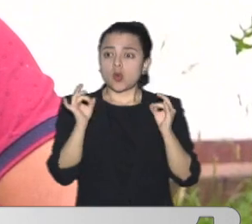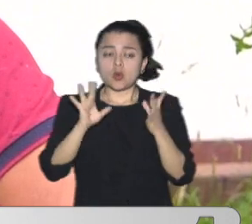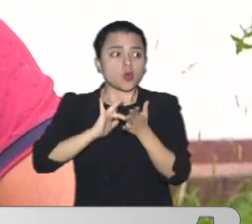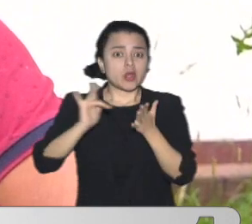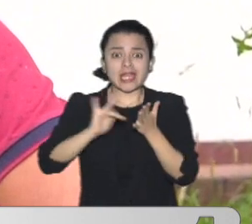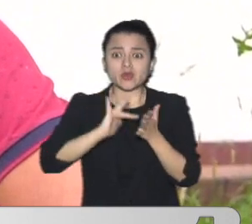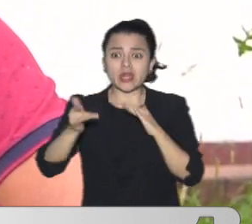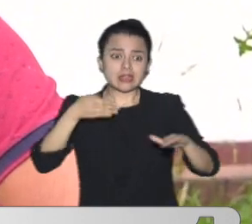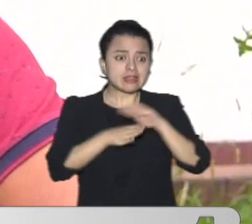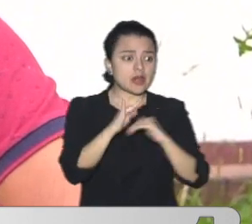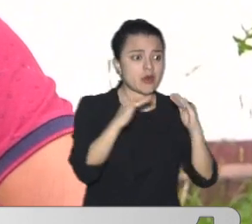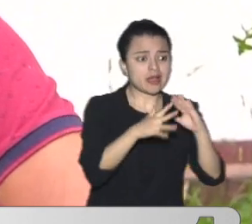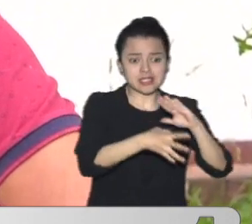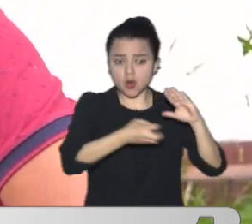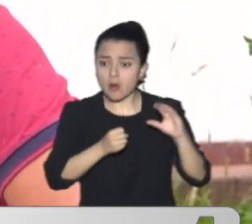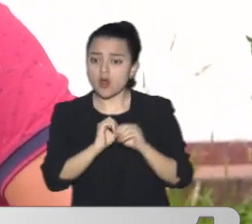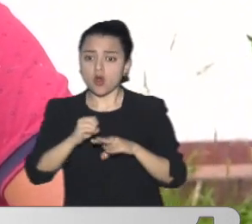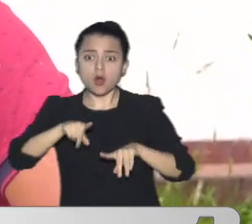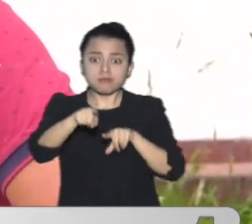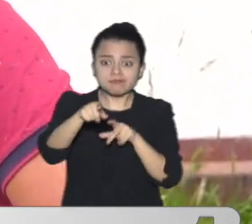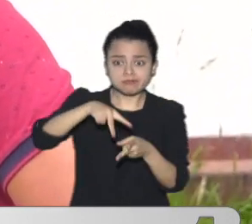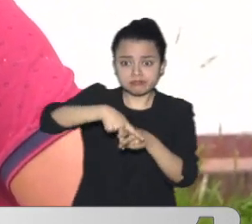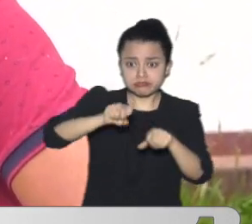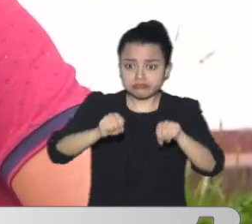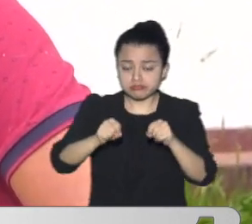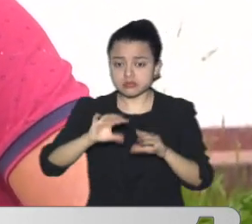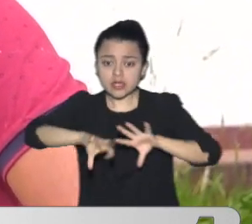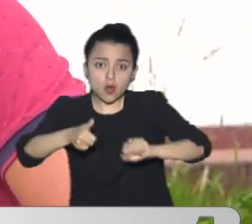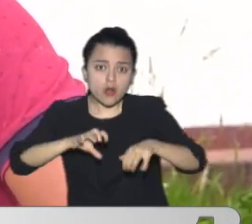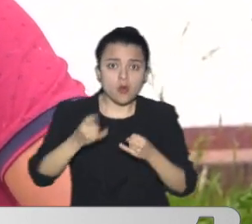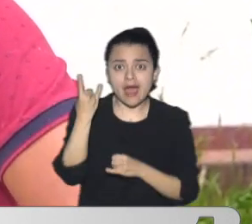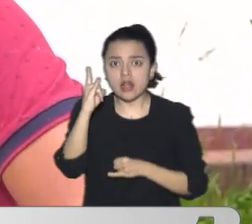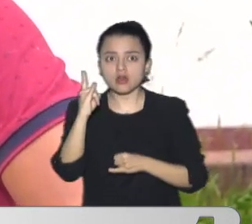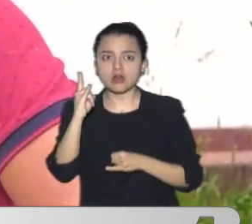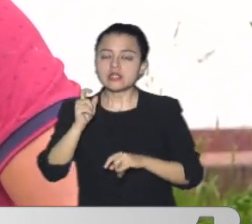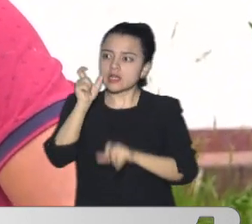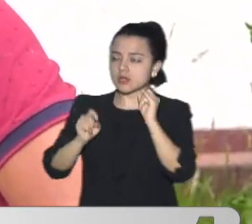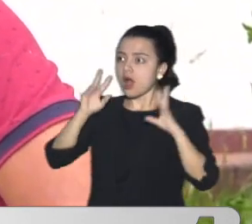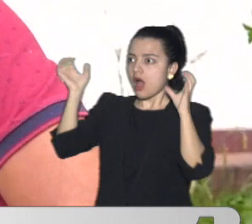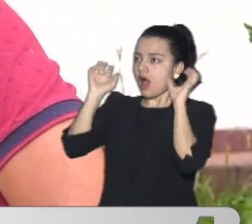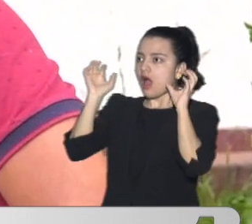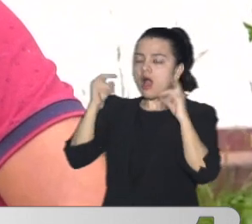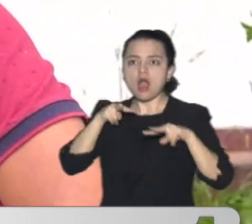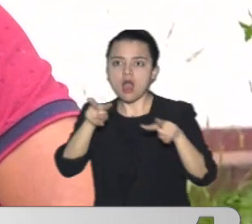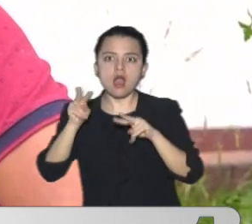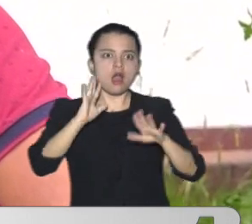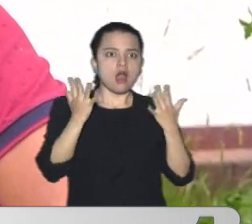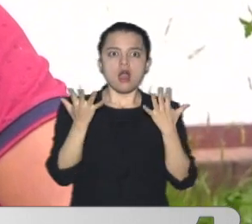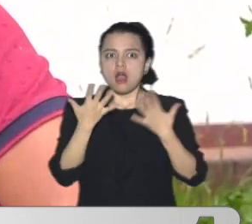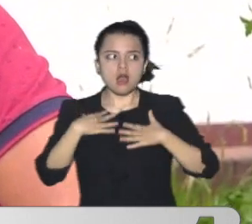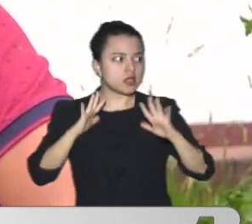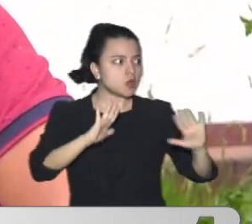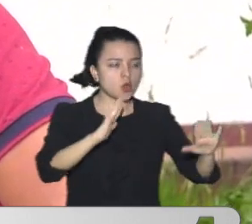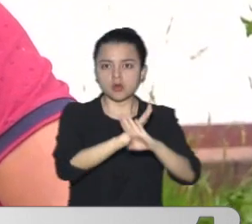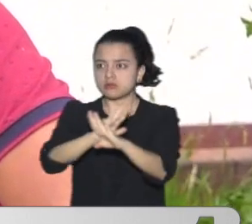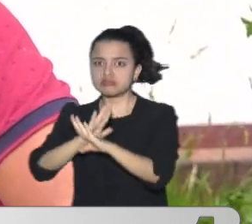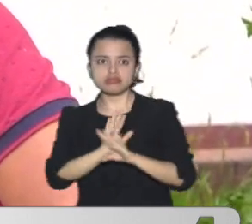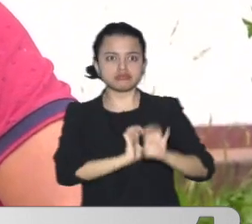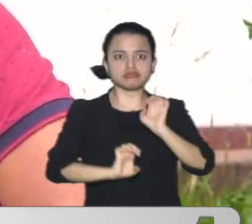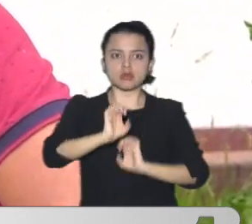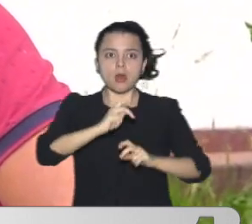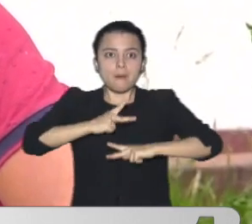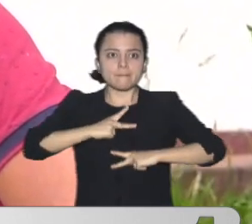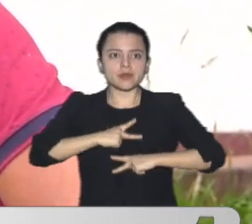que se entraron A tal parte Y entonces La gente pues Se pone las pilas Y más o menos Cuida pues sus casas Pero Pero